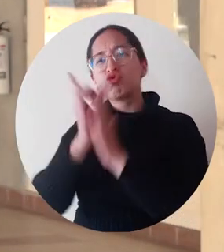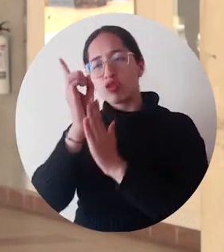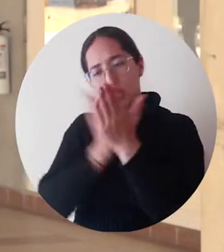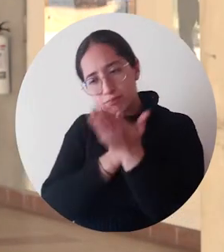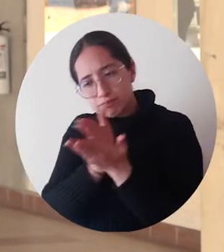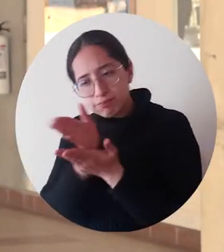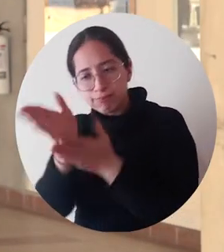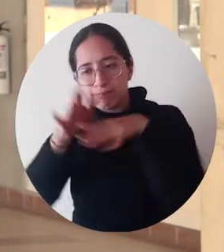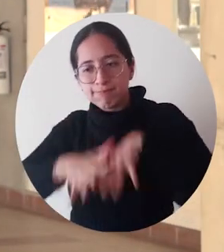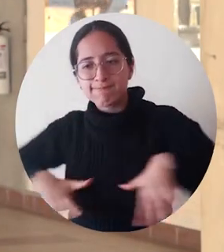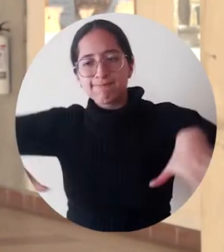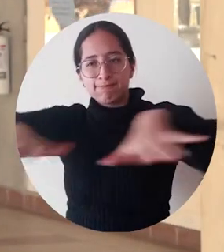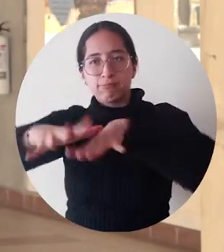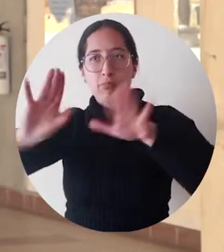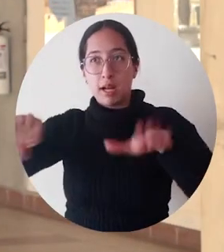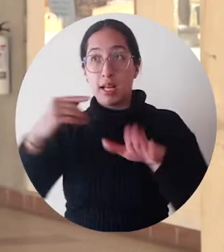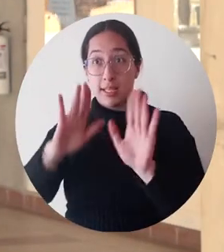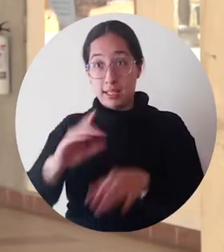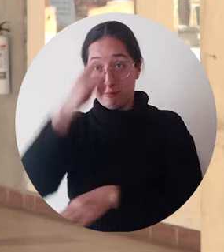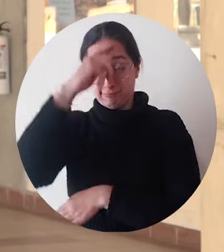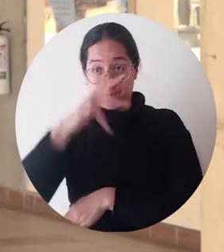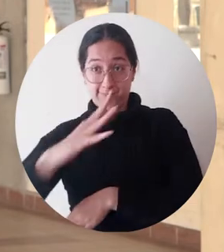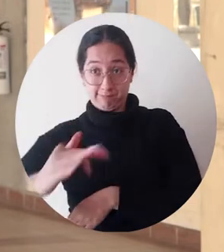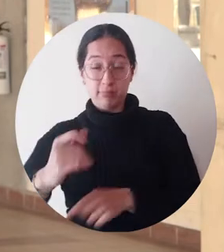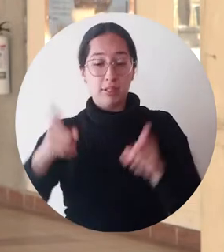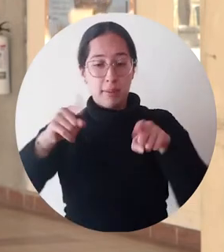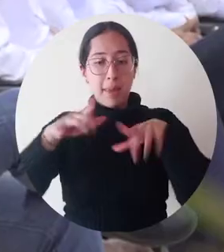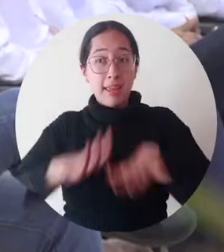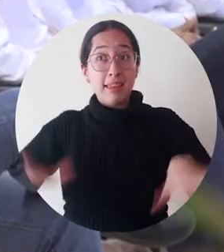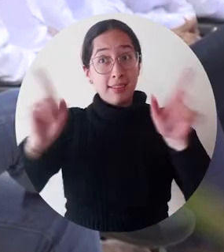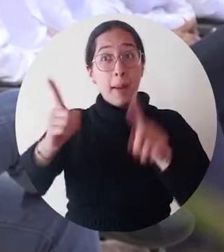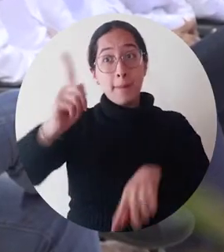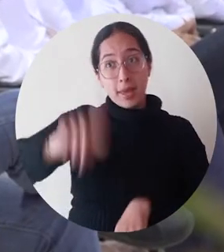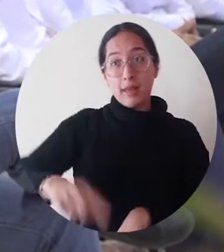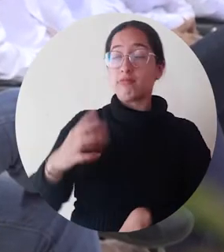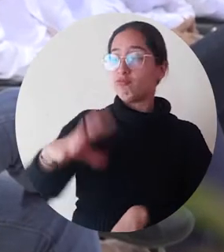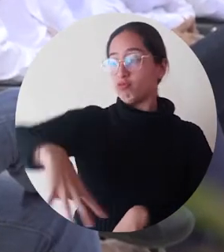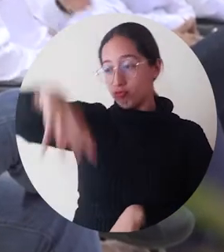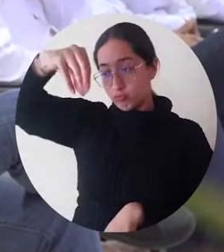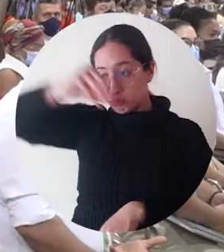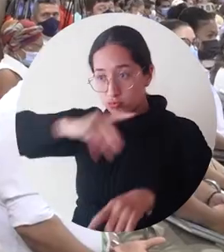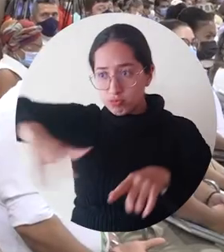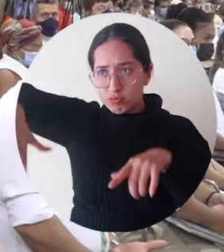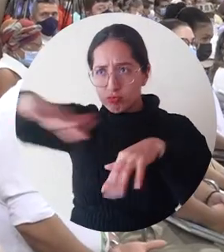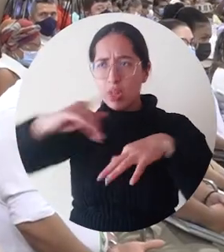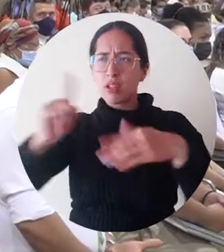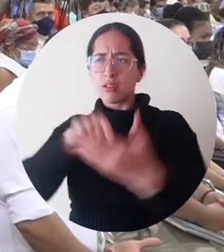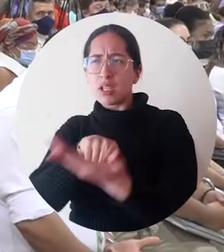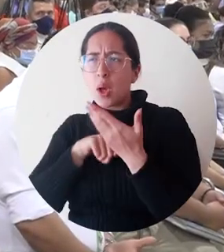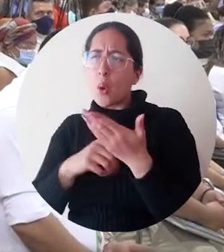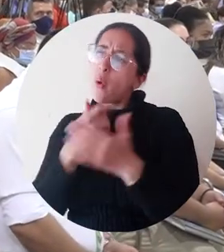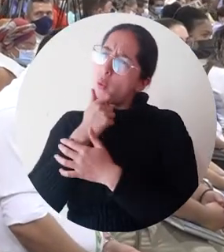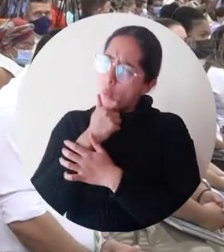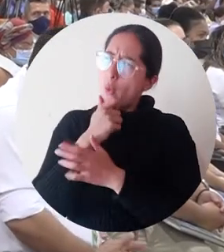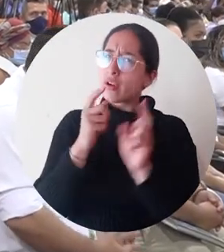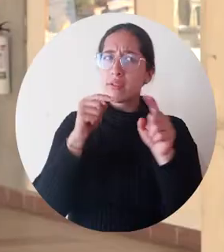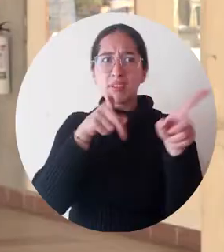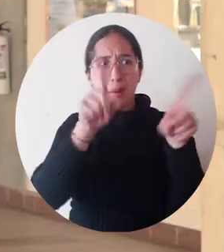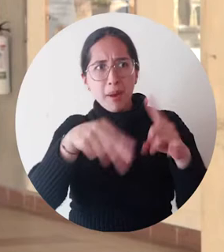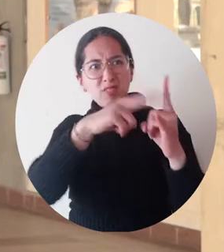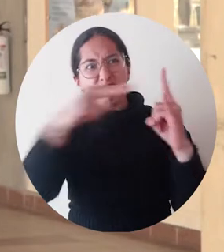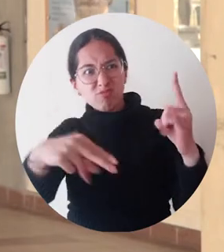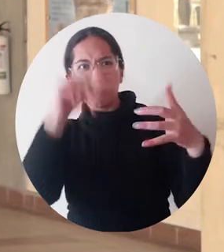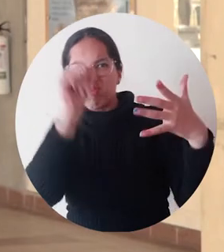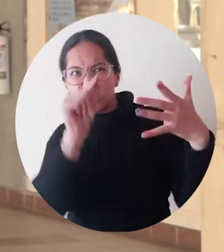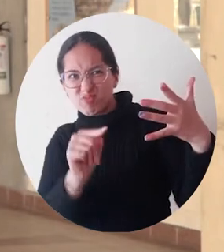región en el departamento de Magdalena y en Santa Marta. Nos permite, con las capacidades de la universidad,